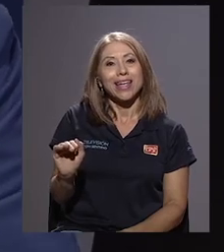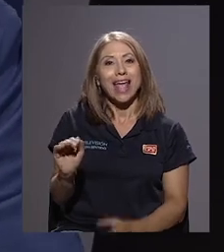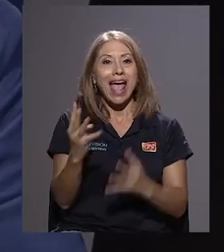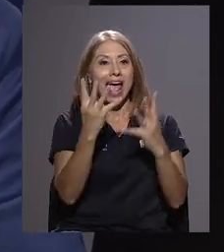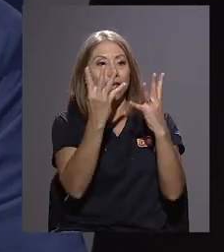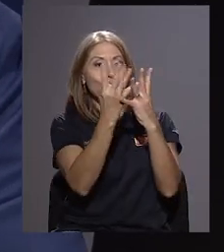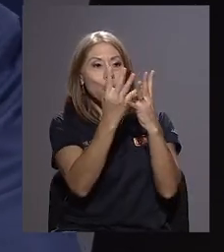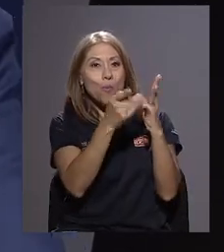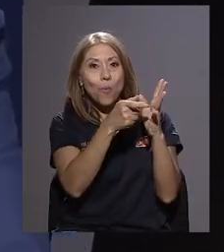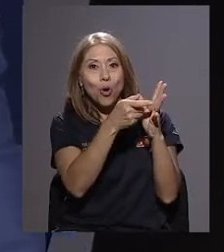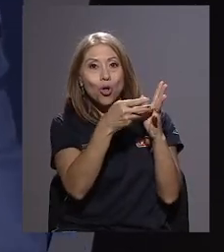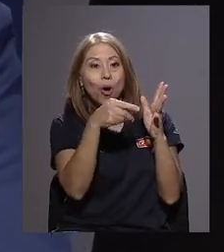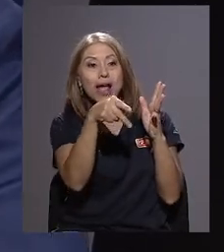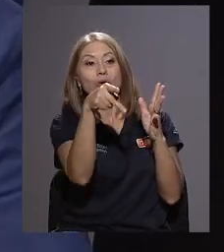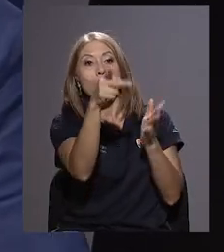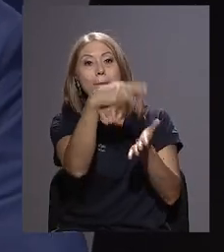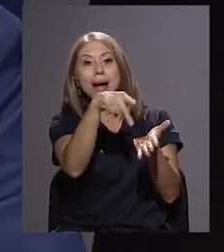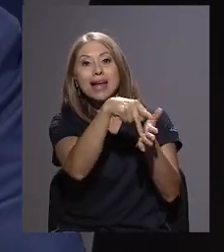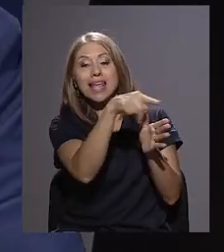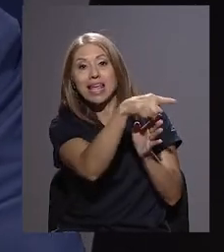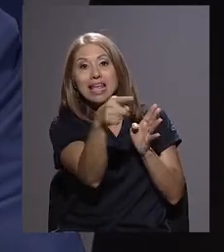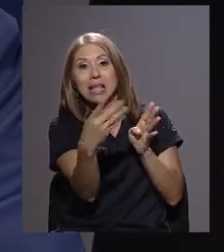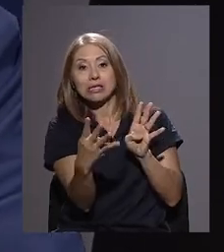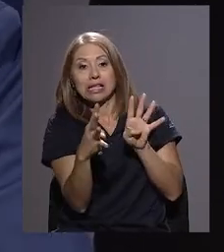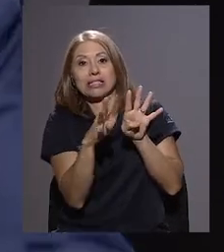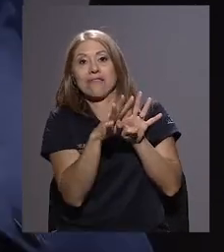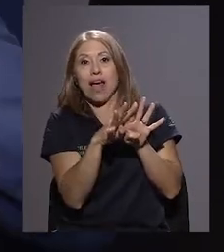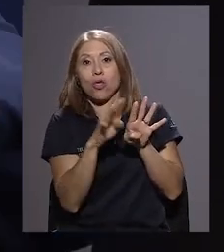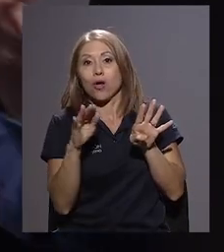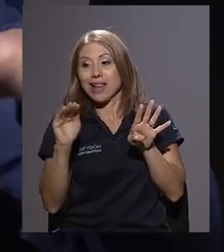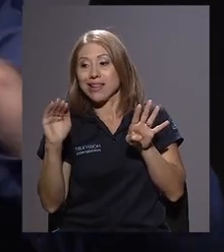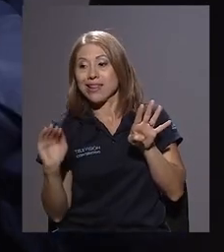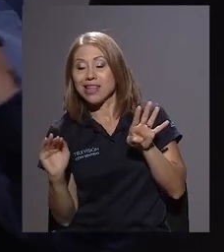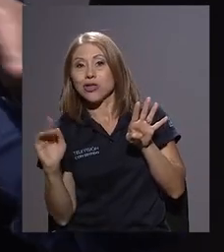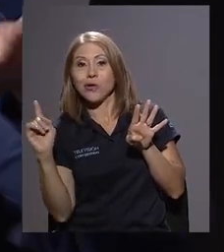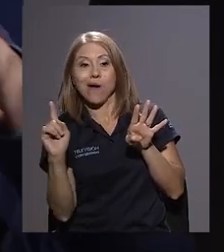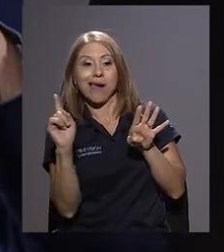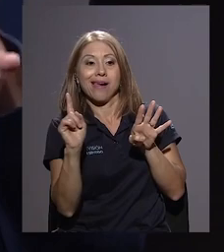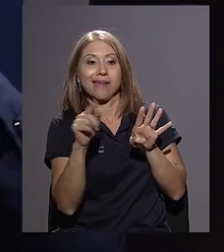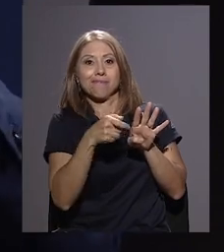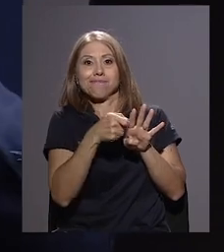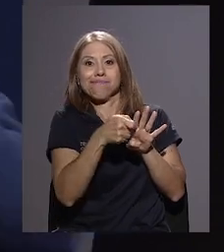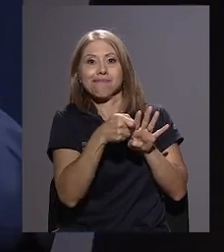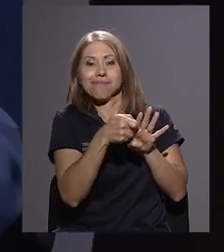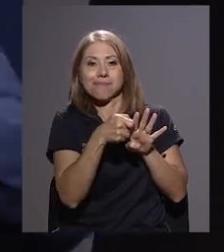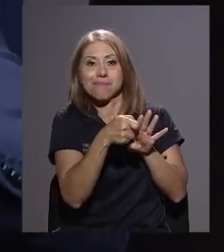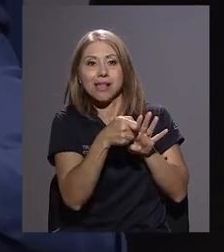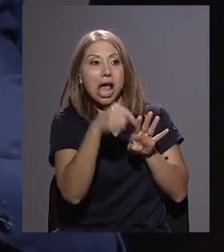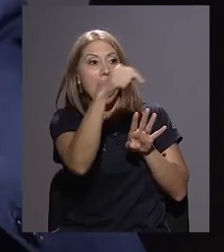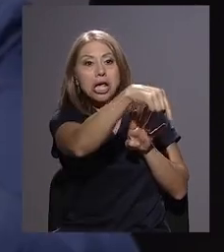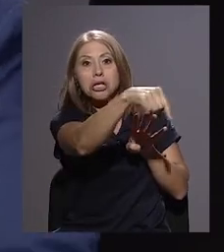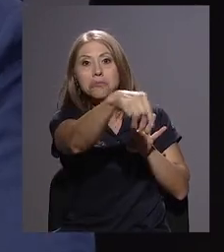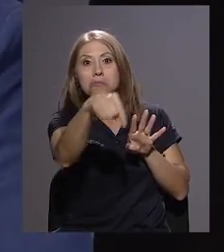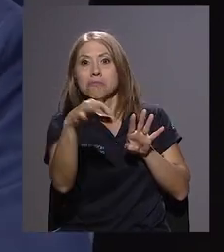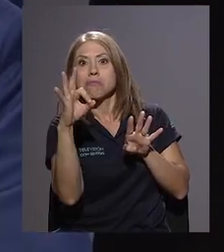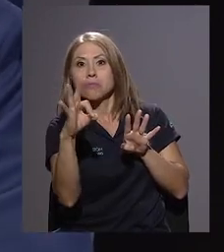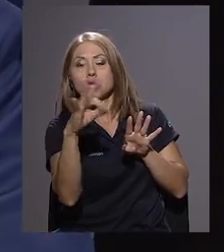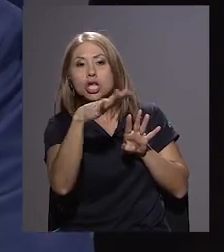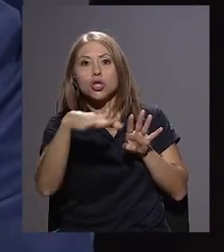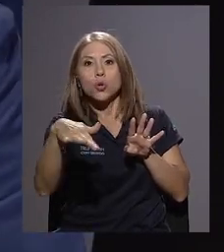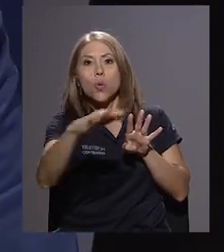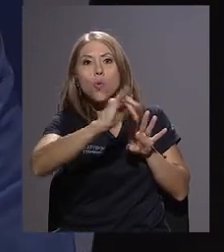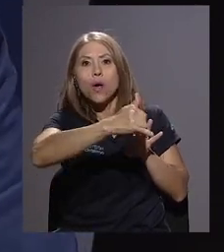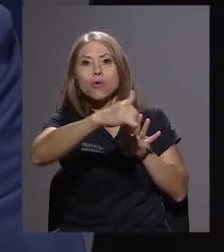un parquecito que está cerrado, ¿verdad? Y el parquecito está lleno de playground y todo, está muy lindo y bien cortado el sacatito,